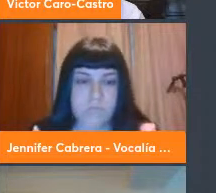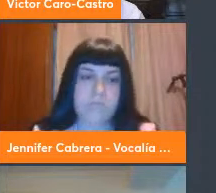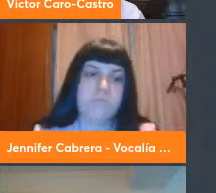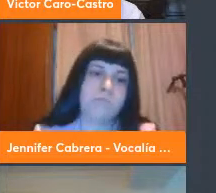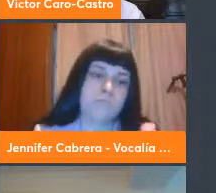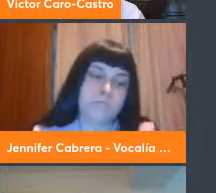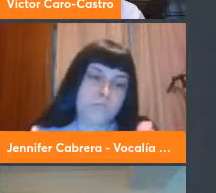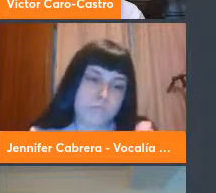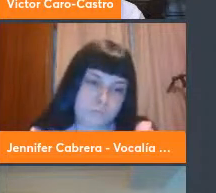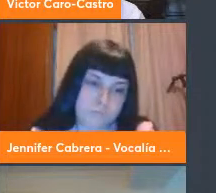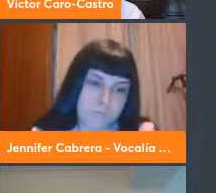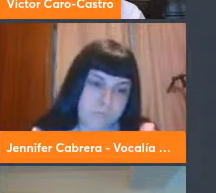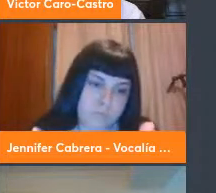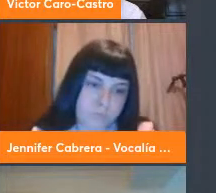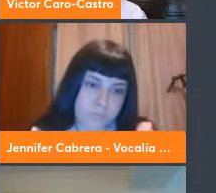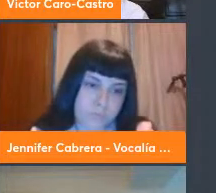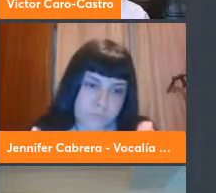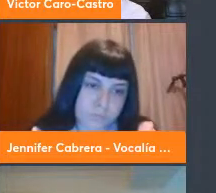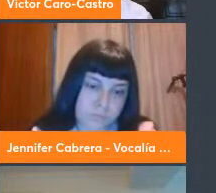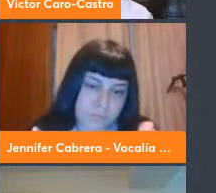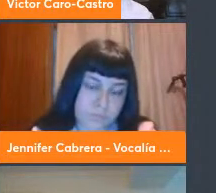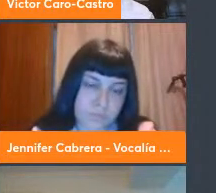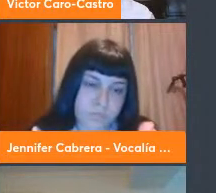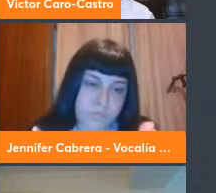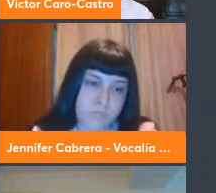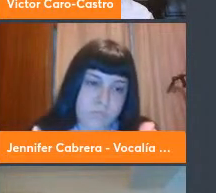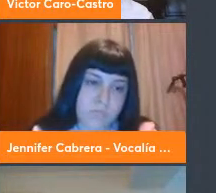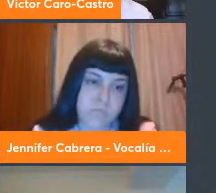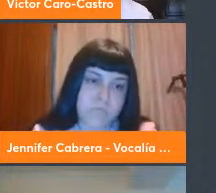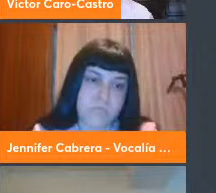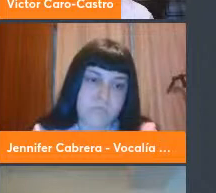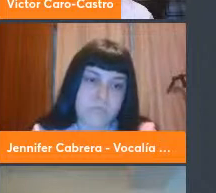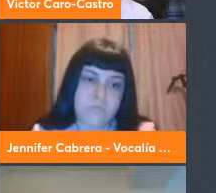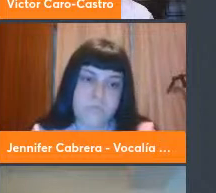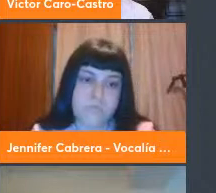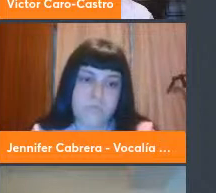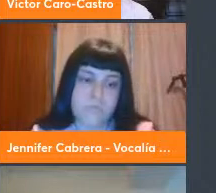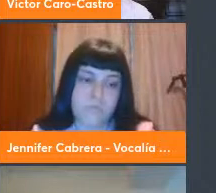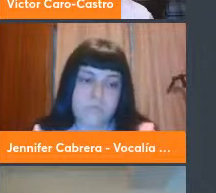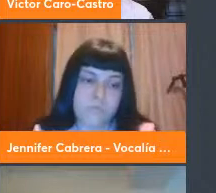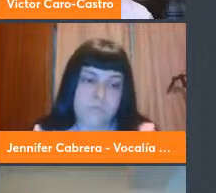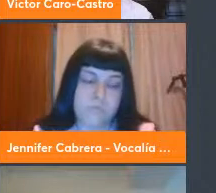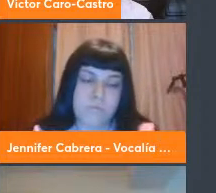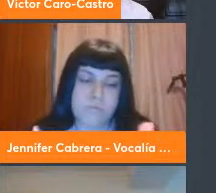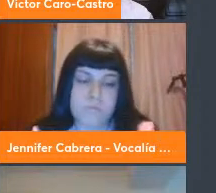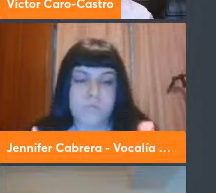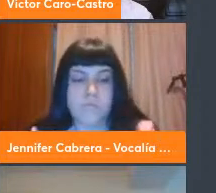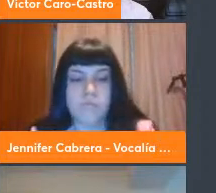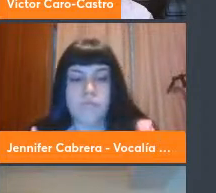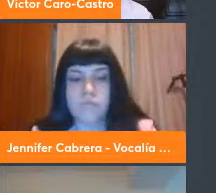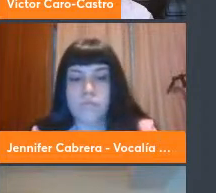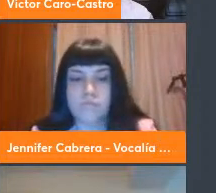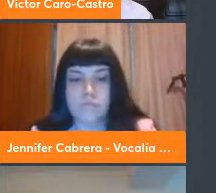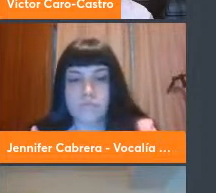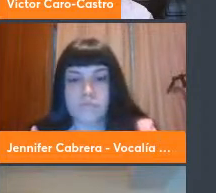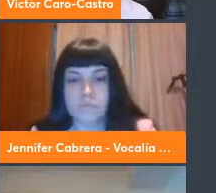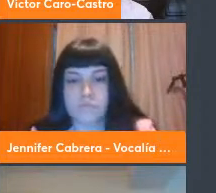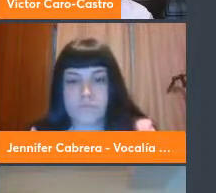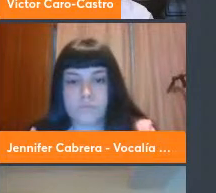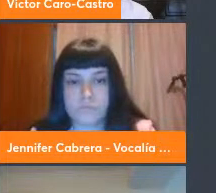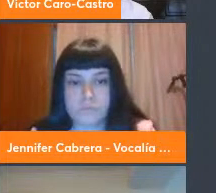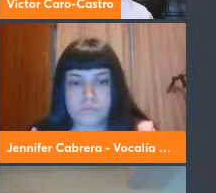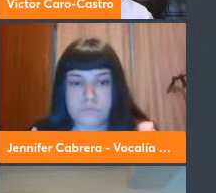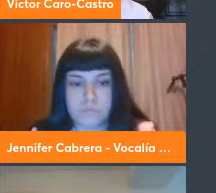relacionados con la electromovilidad para el transporte tanto terrestre como marítimo y la aeronavegación